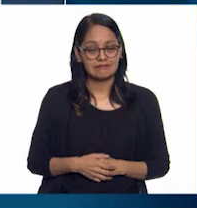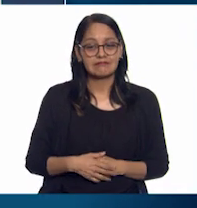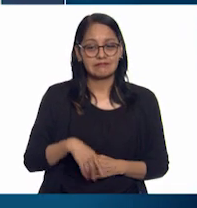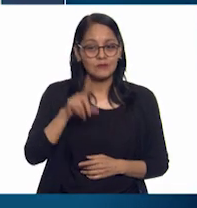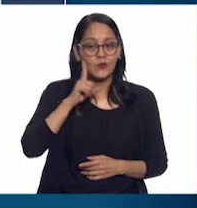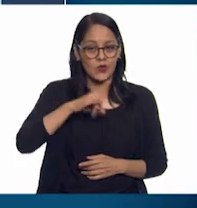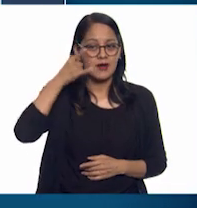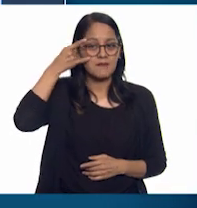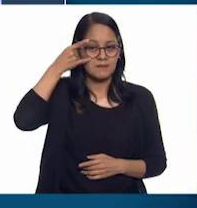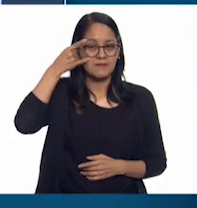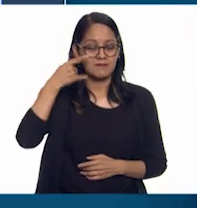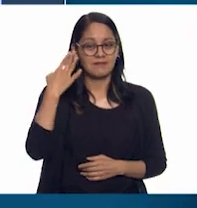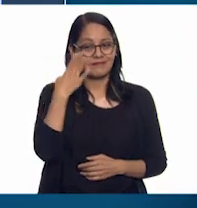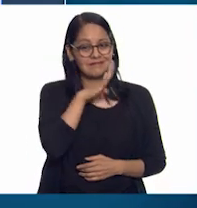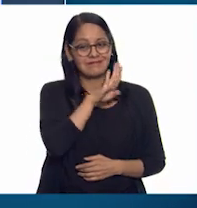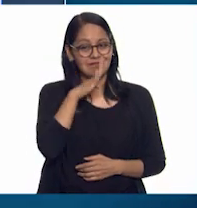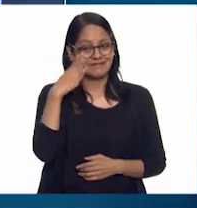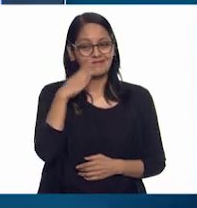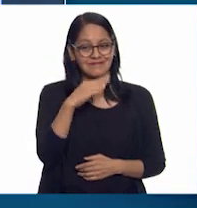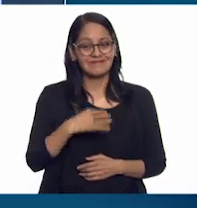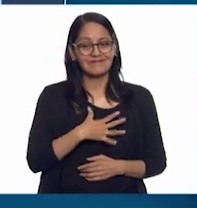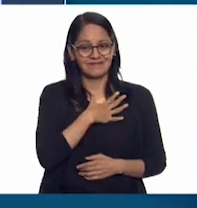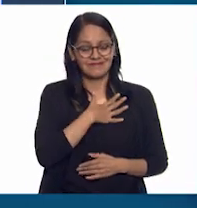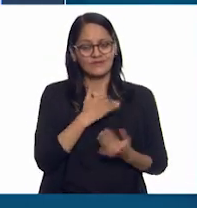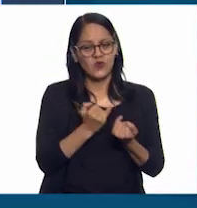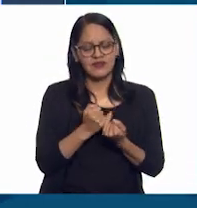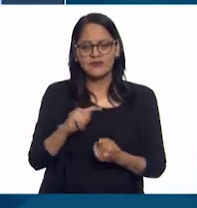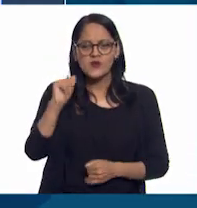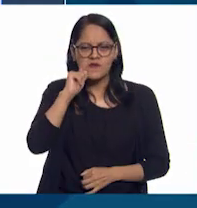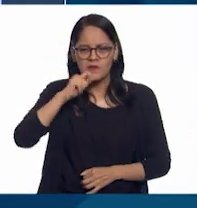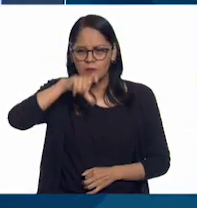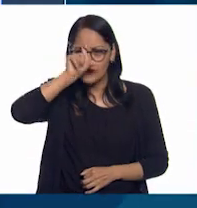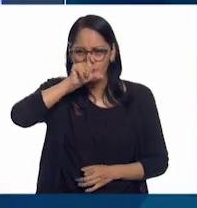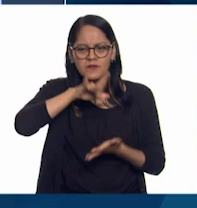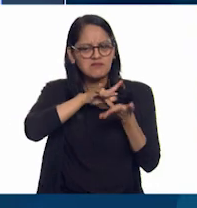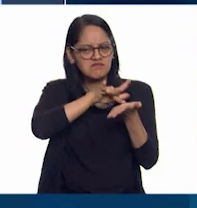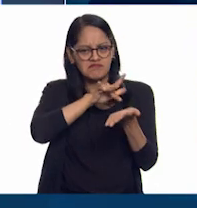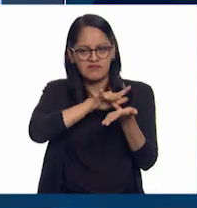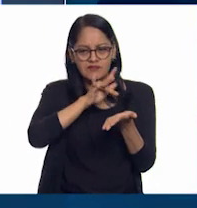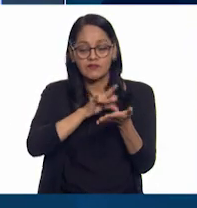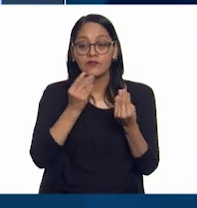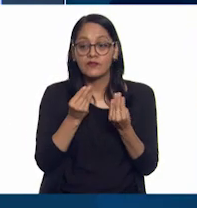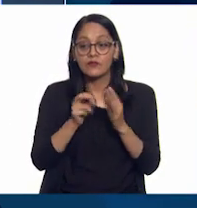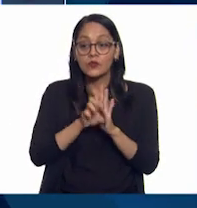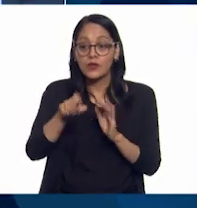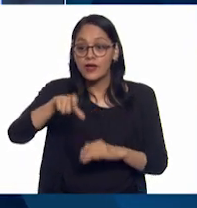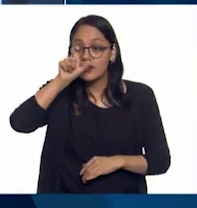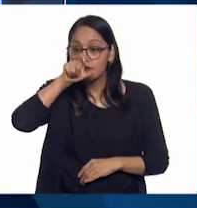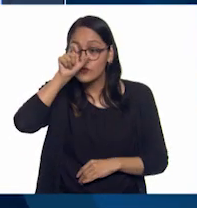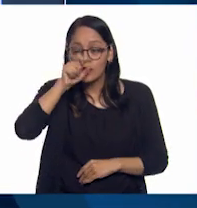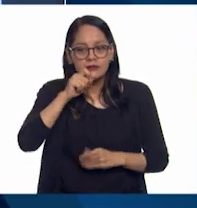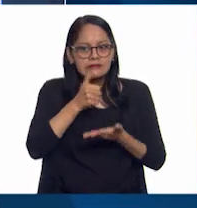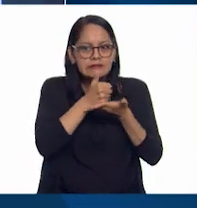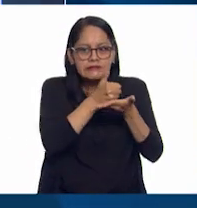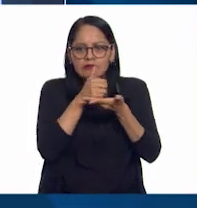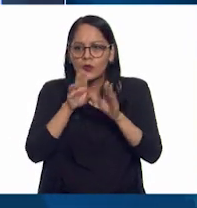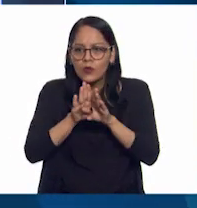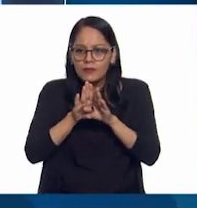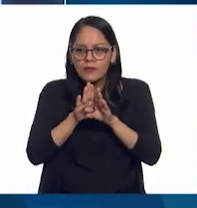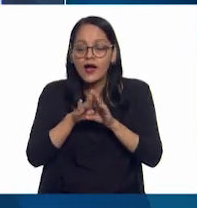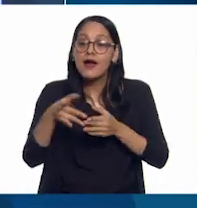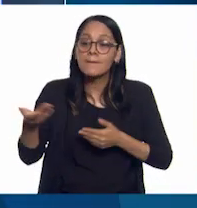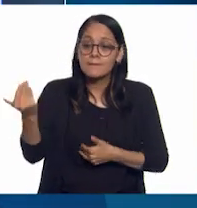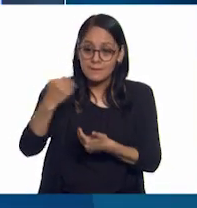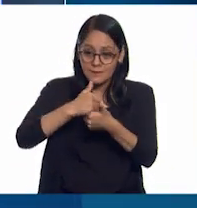emocional de ella, ¿eh? Bueno, también me parece admirable que al no saber cómo ayudarla, pues, decidió comenzar a acompañarnos en las clases